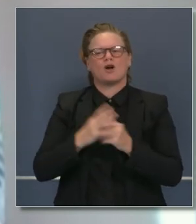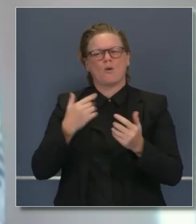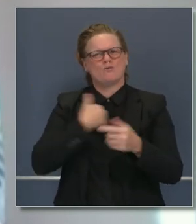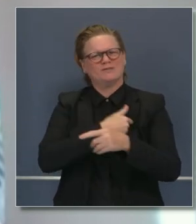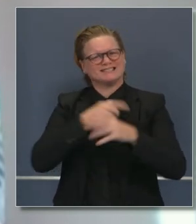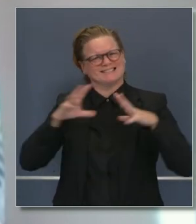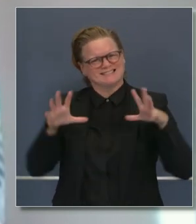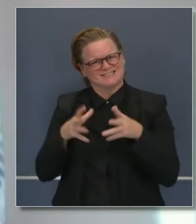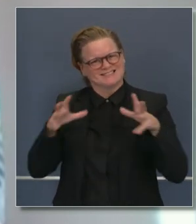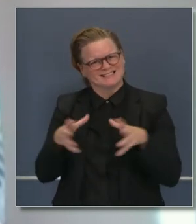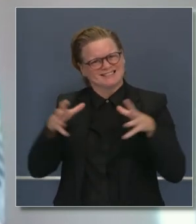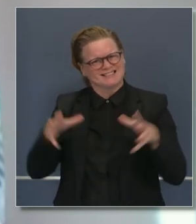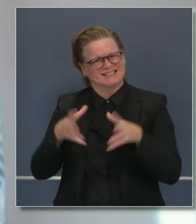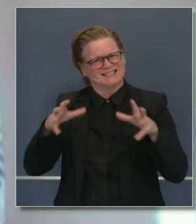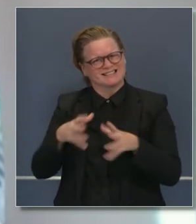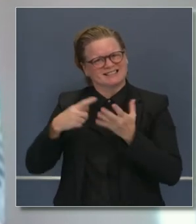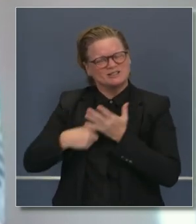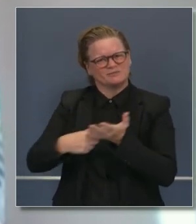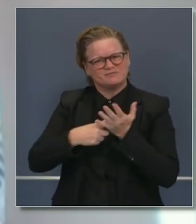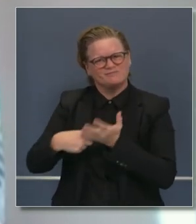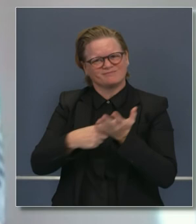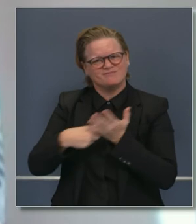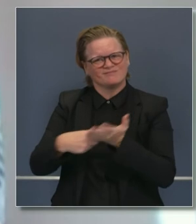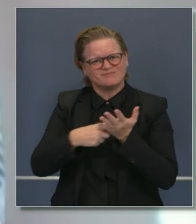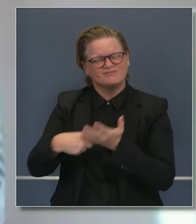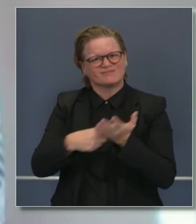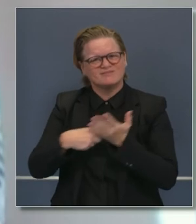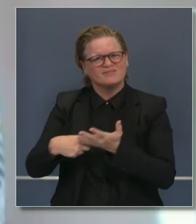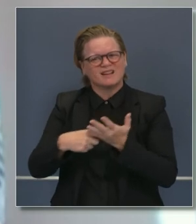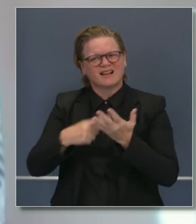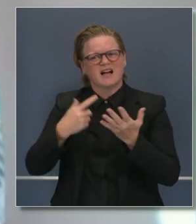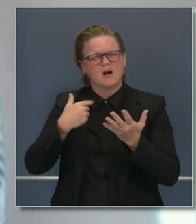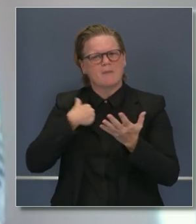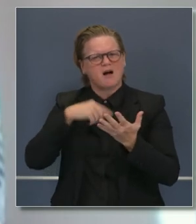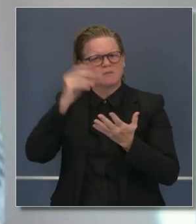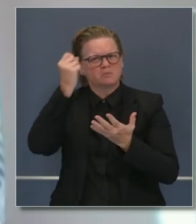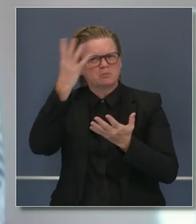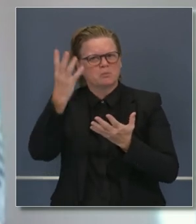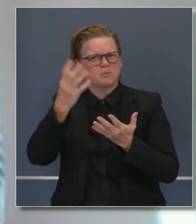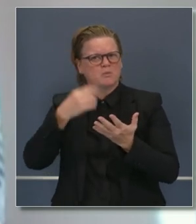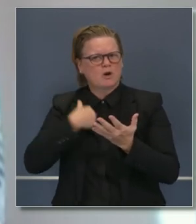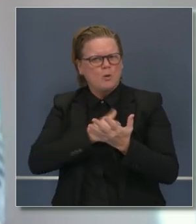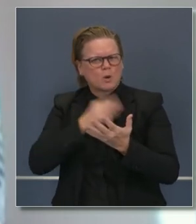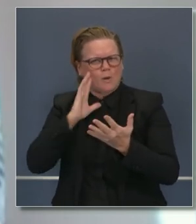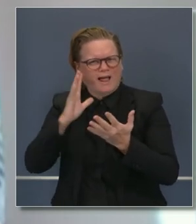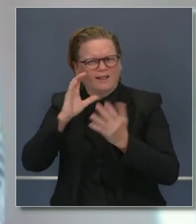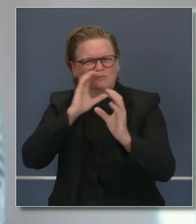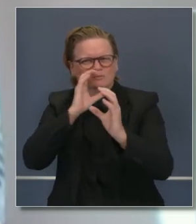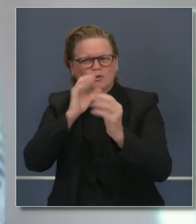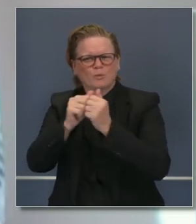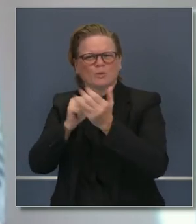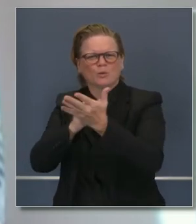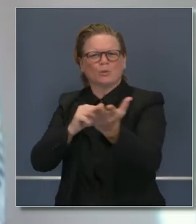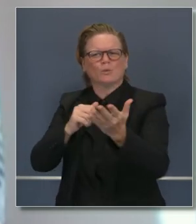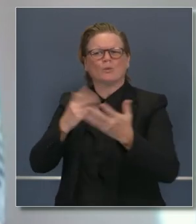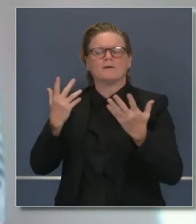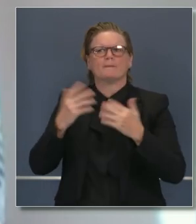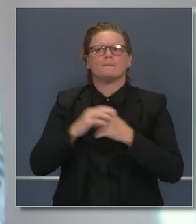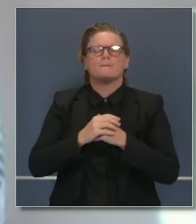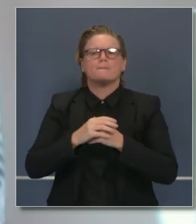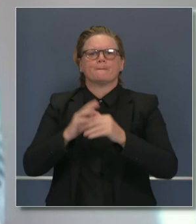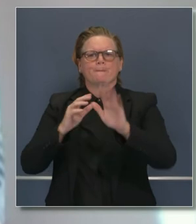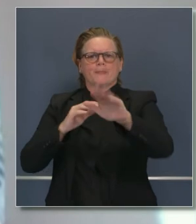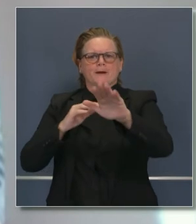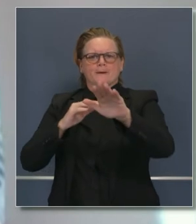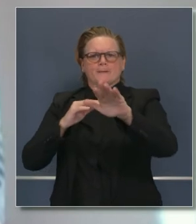haciendo. Todos trabajando juntos como una California. Un par de cosas, primero, de alto nivel. Todo